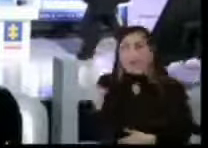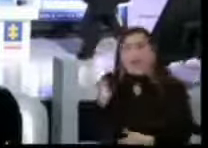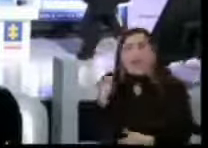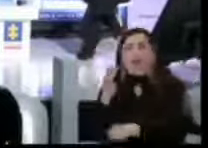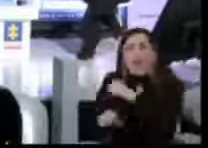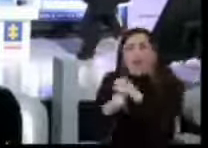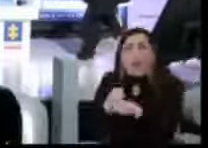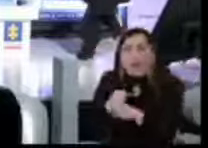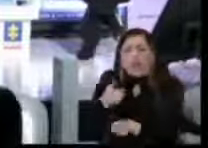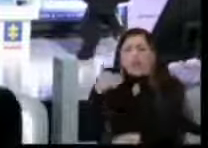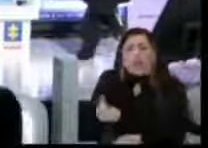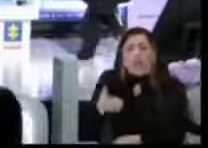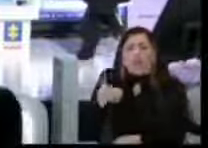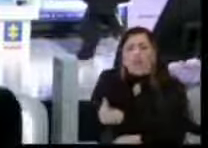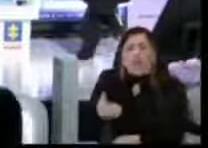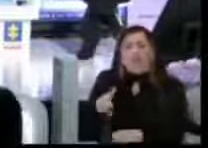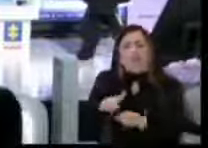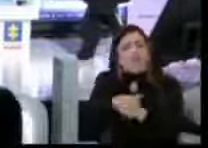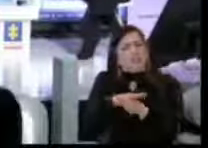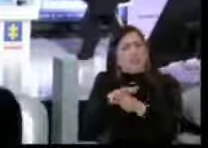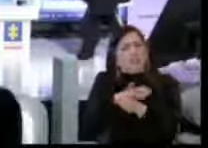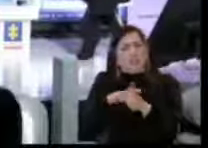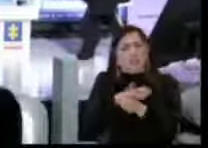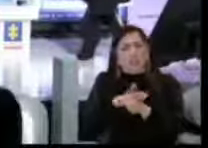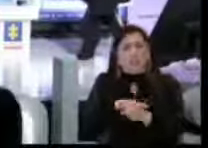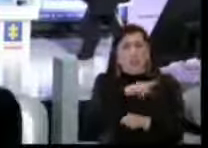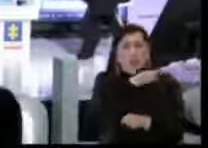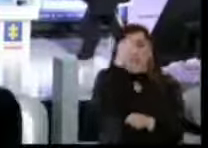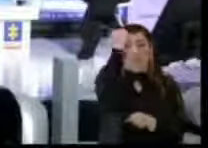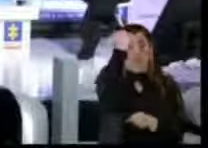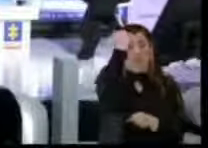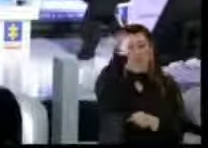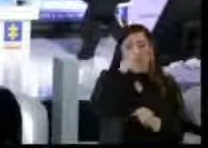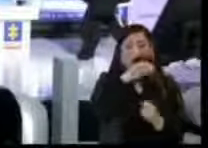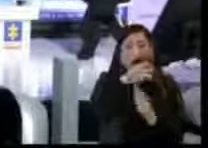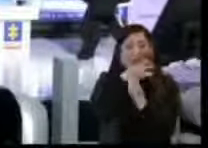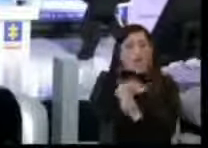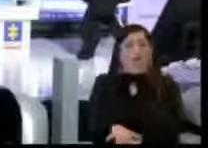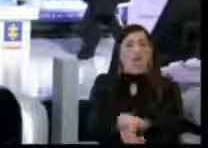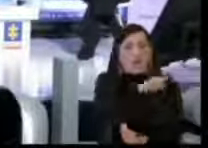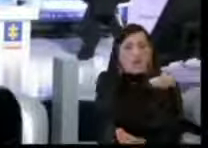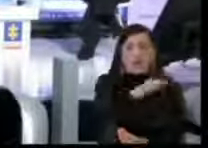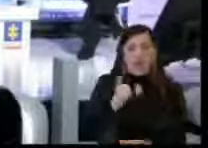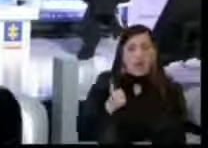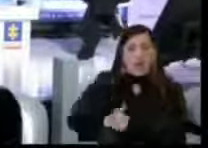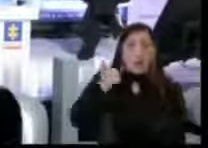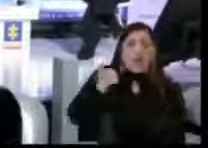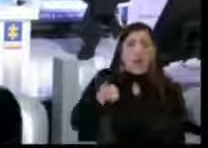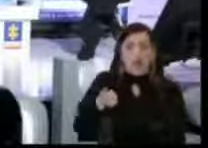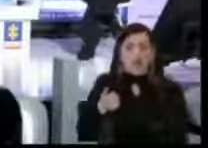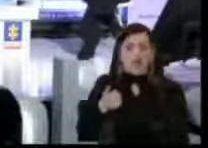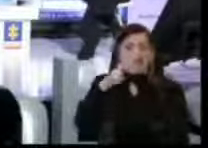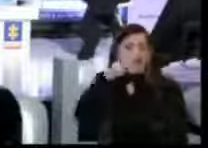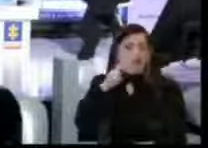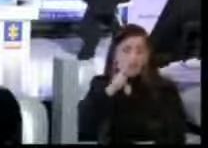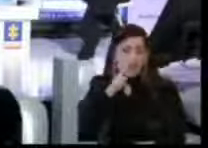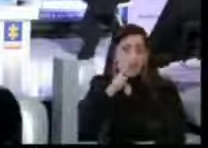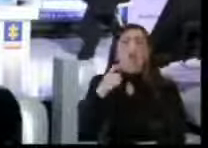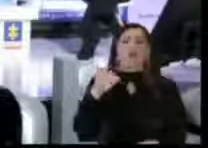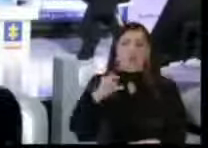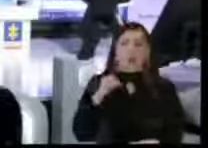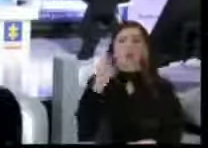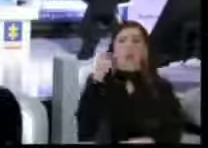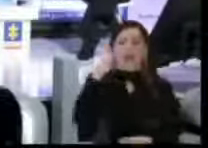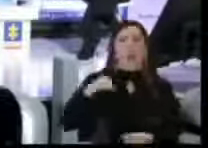14 años que habría sido puesta en situación de inferioridad y accedida carnalmente. La Fiscalía cuenta con material